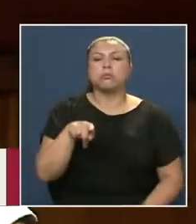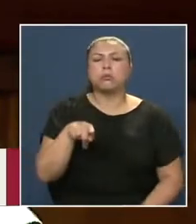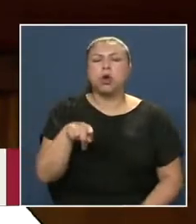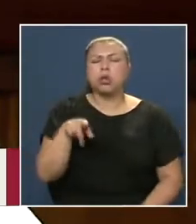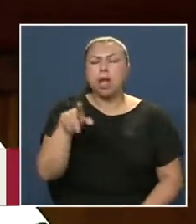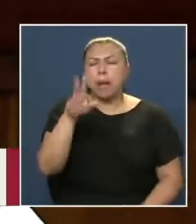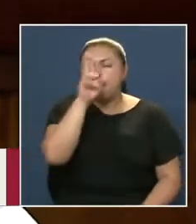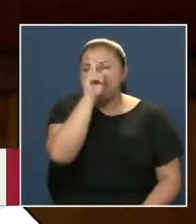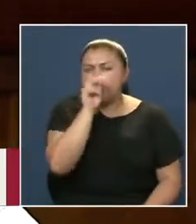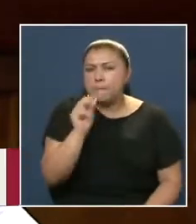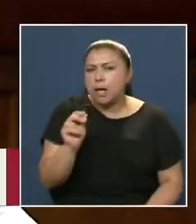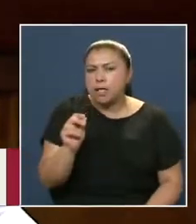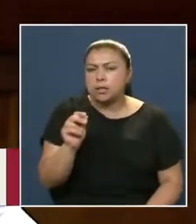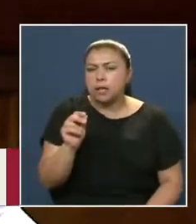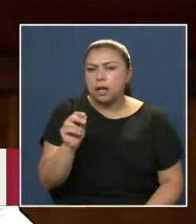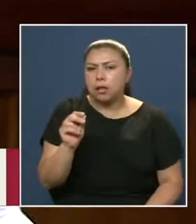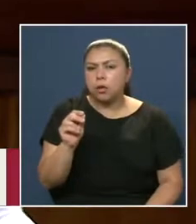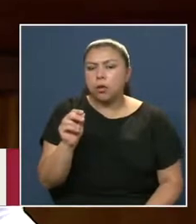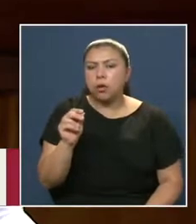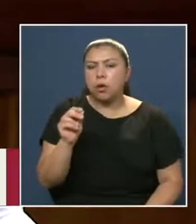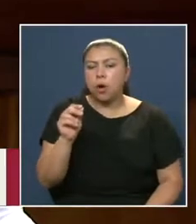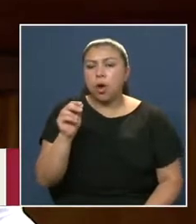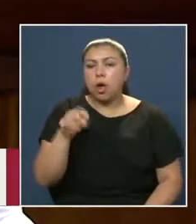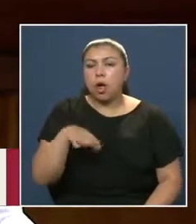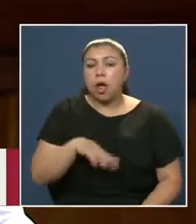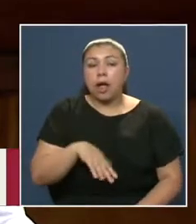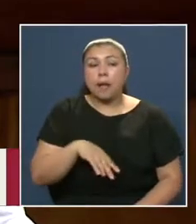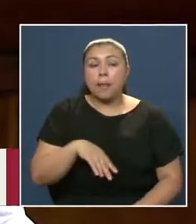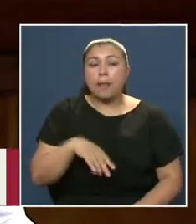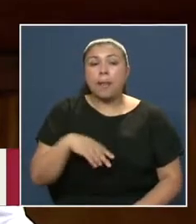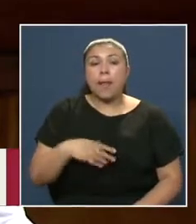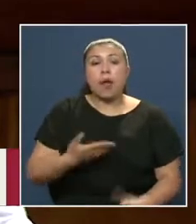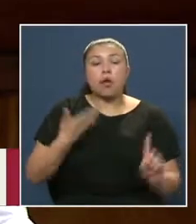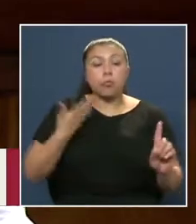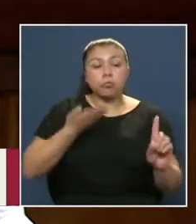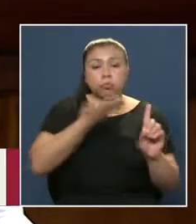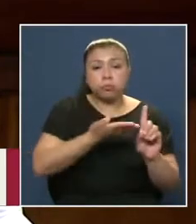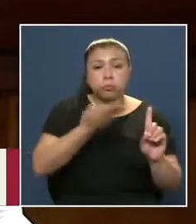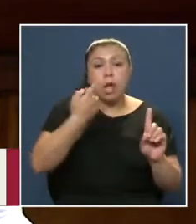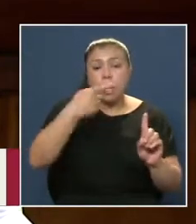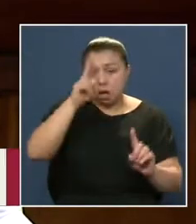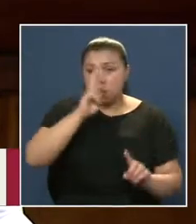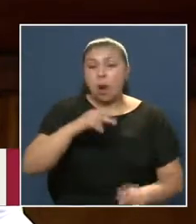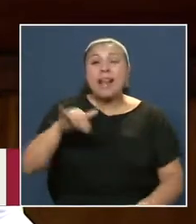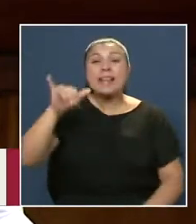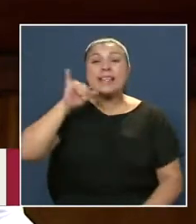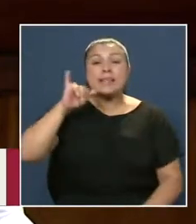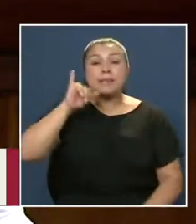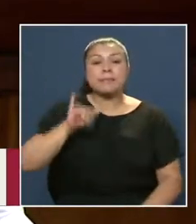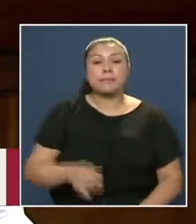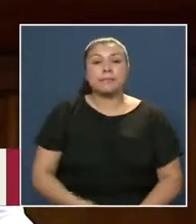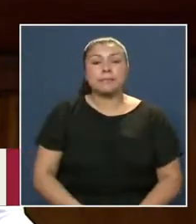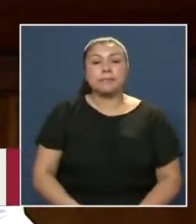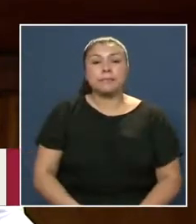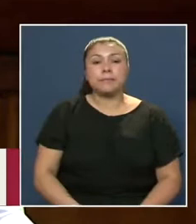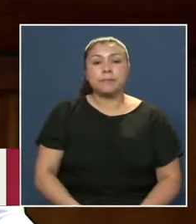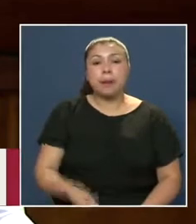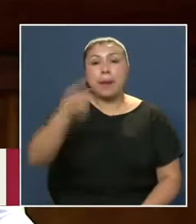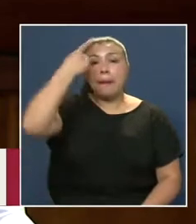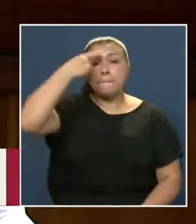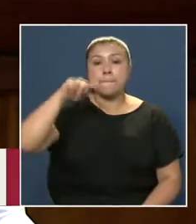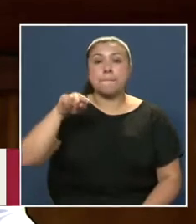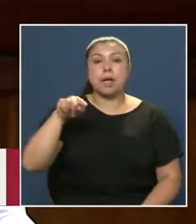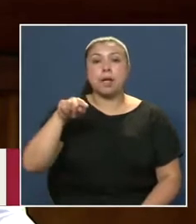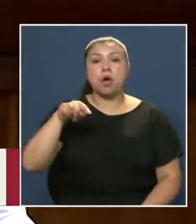Similar El otorgamiento En la vecina Ciudad de Iquique Pero No